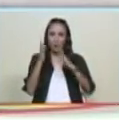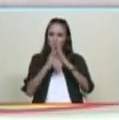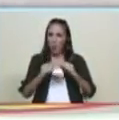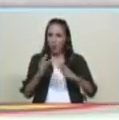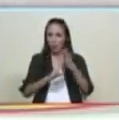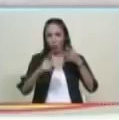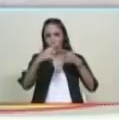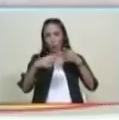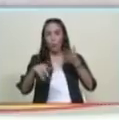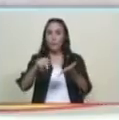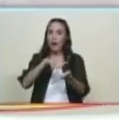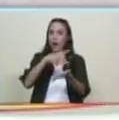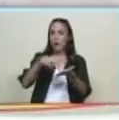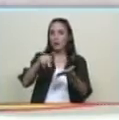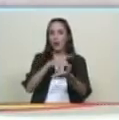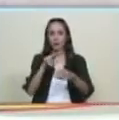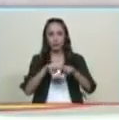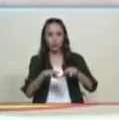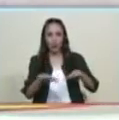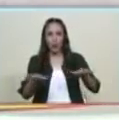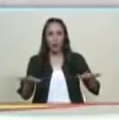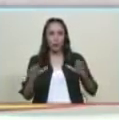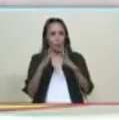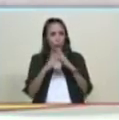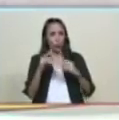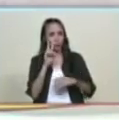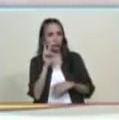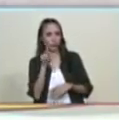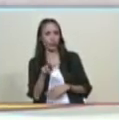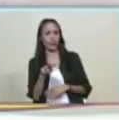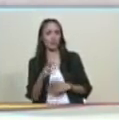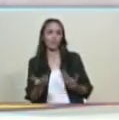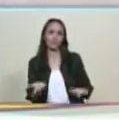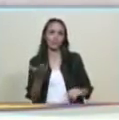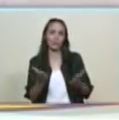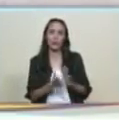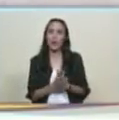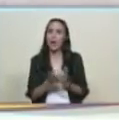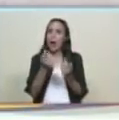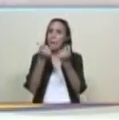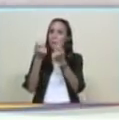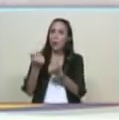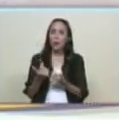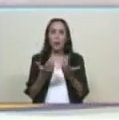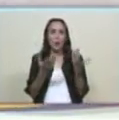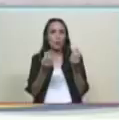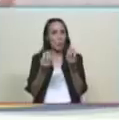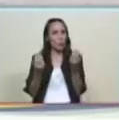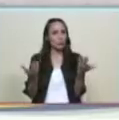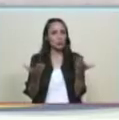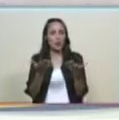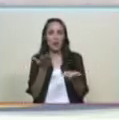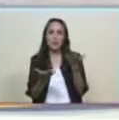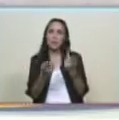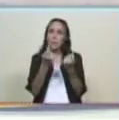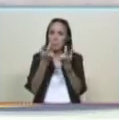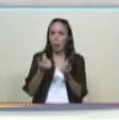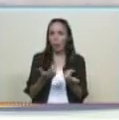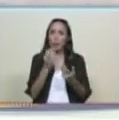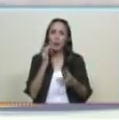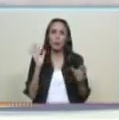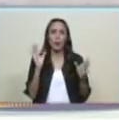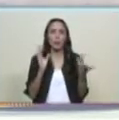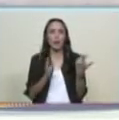de la danza de las coreografías uno ve un poquito de todo lo que decía el ministro de cultura